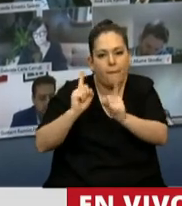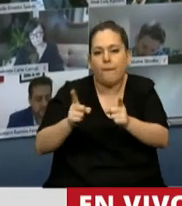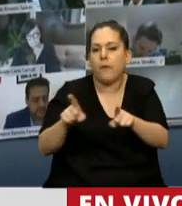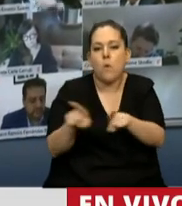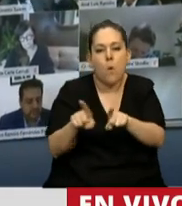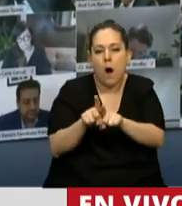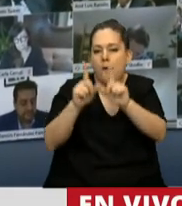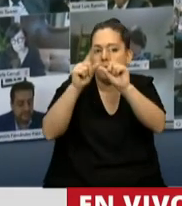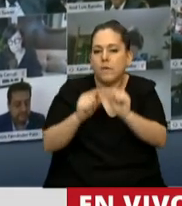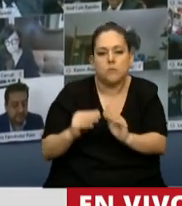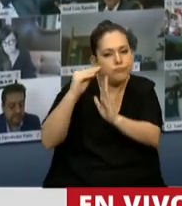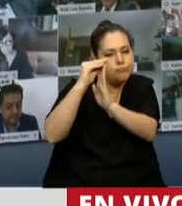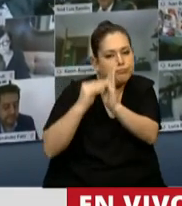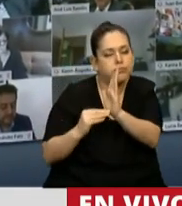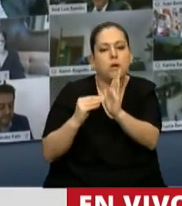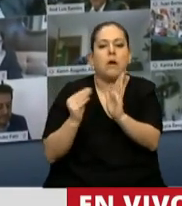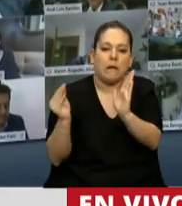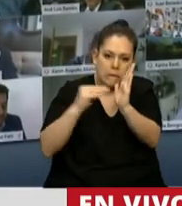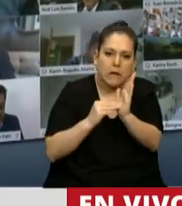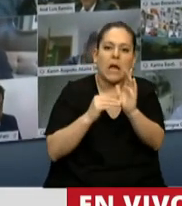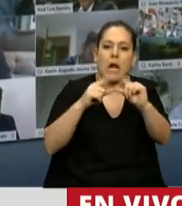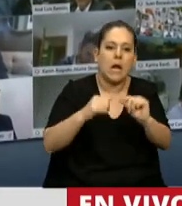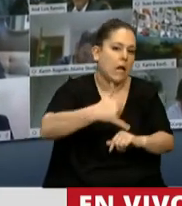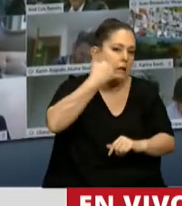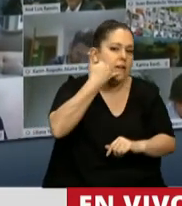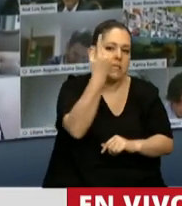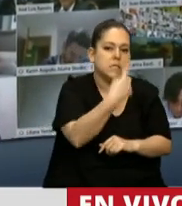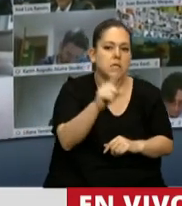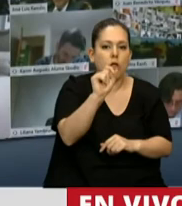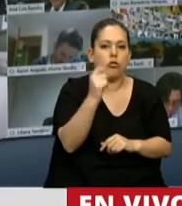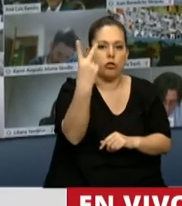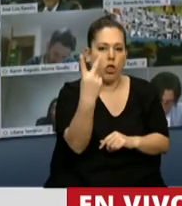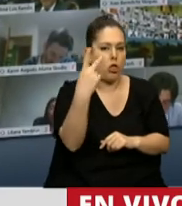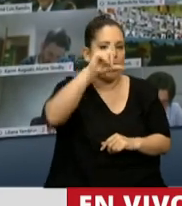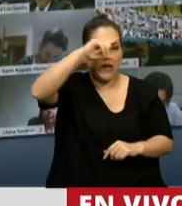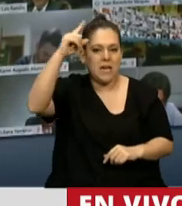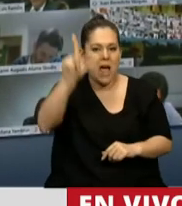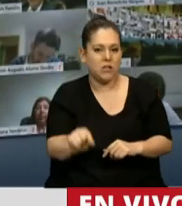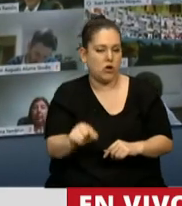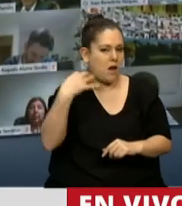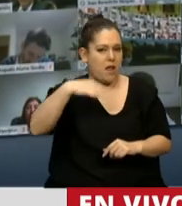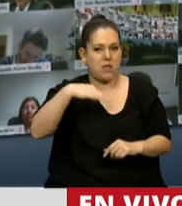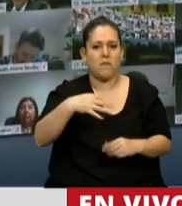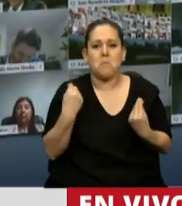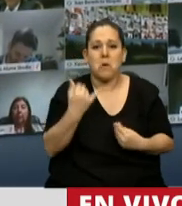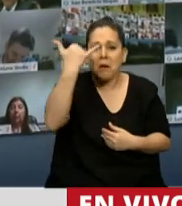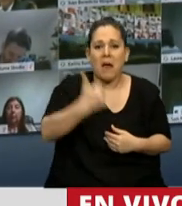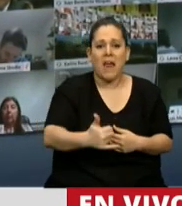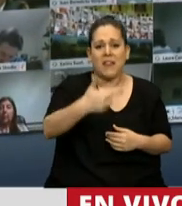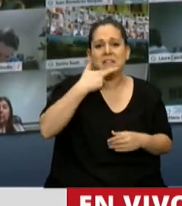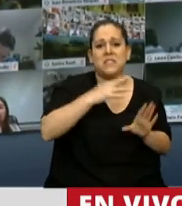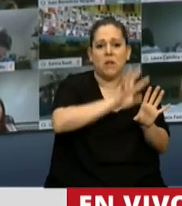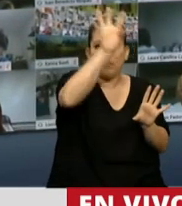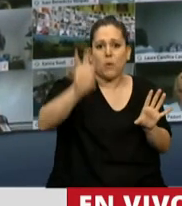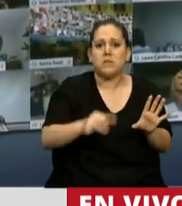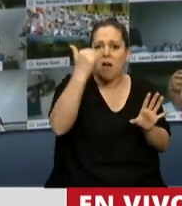que incluya la línea 102 con alcance nacional. Hay solo 17 provincias que hoy la tienen